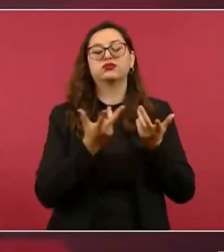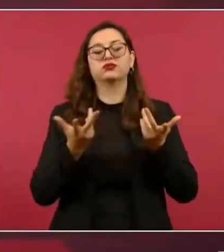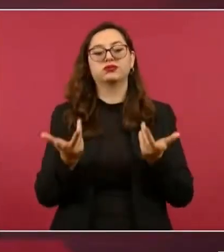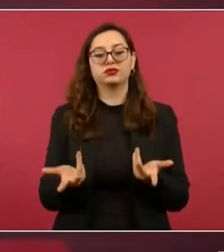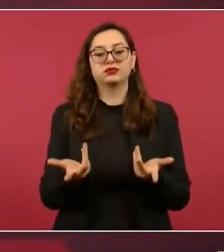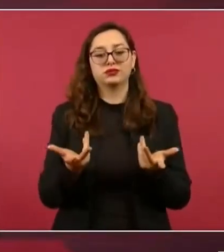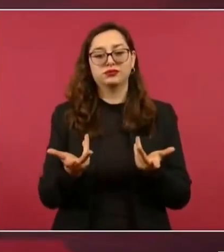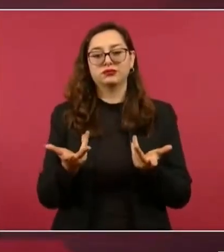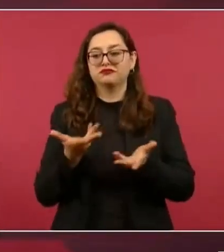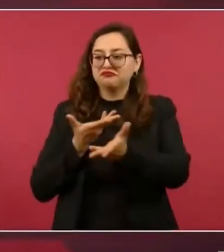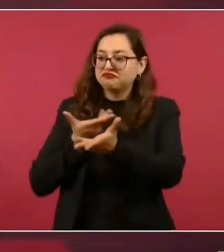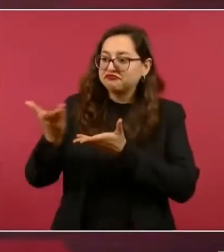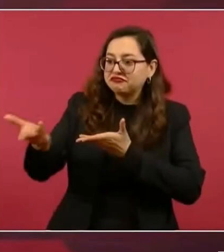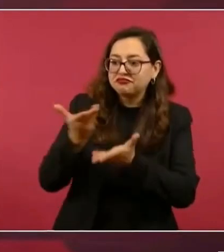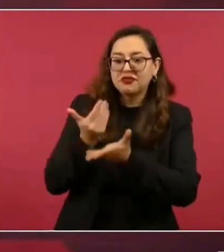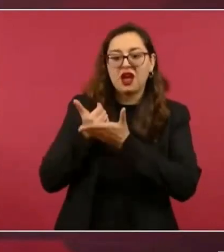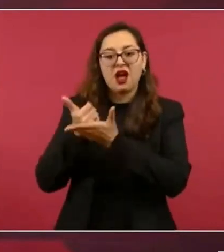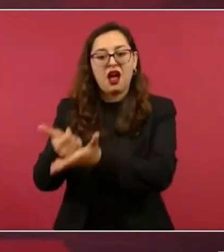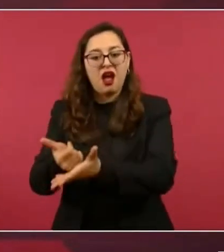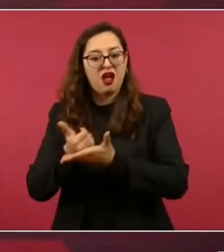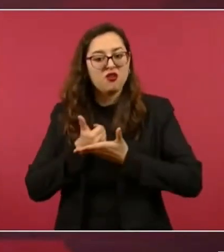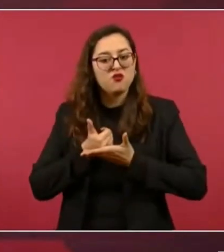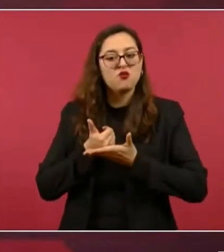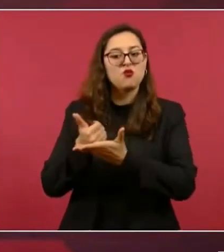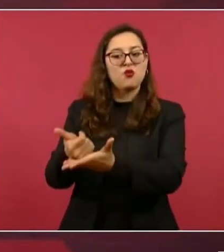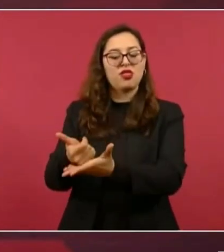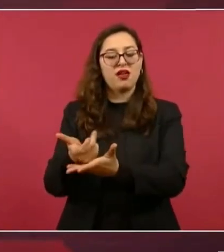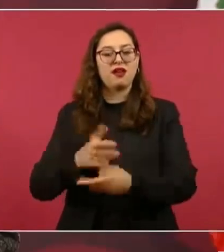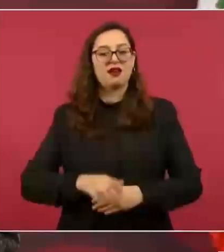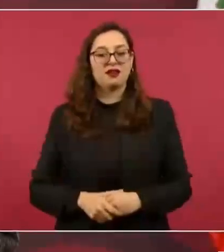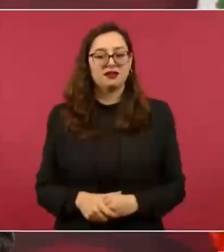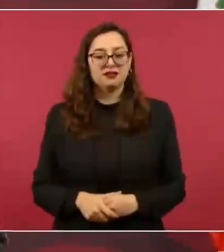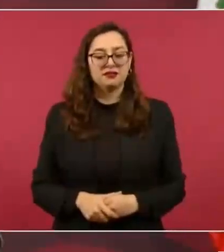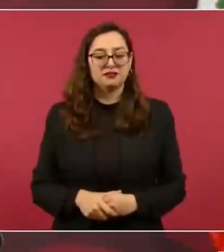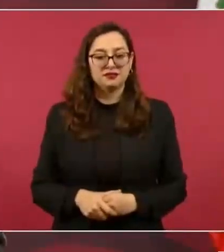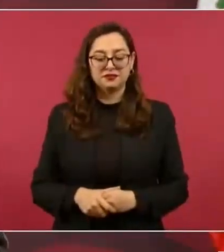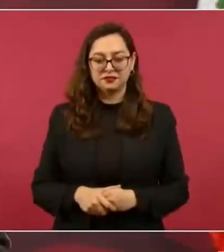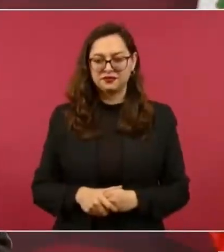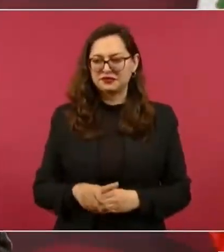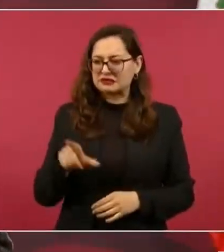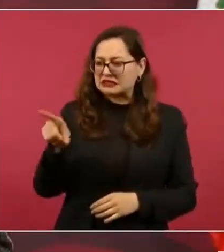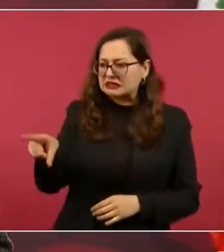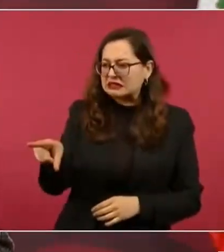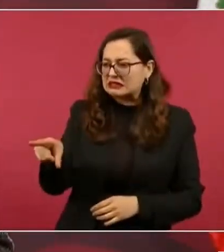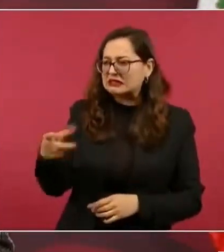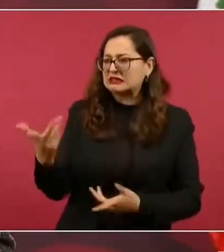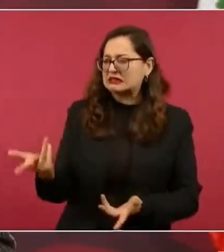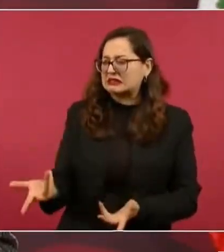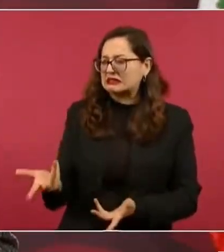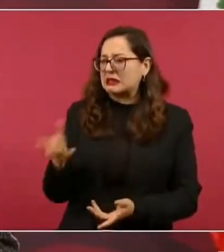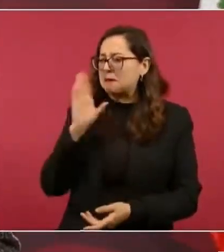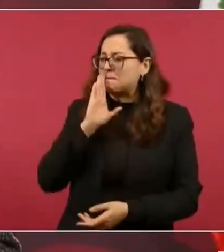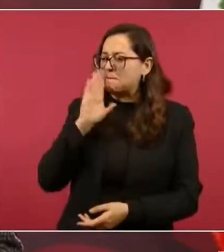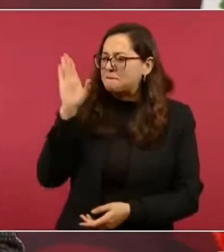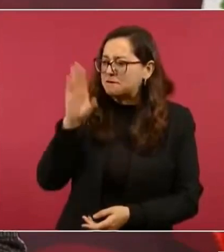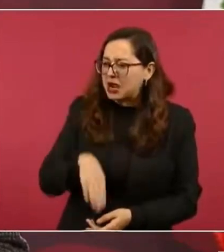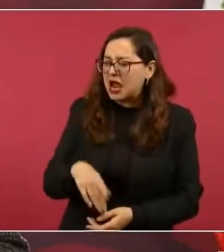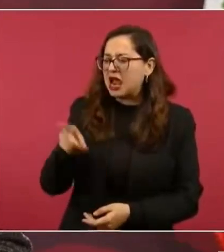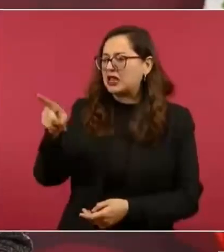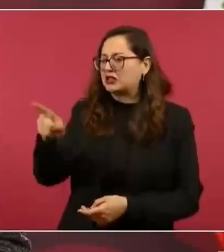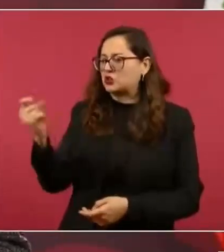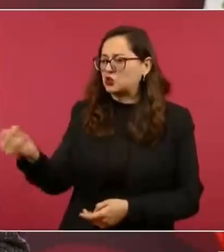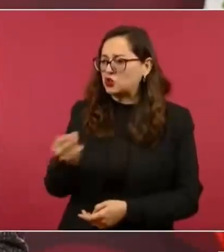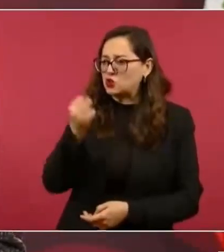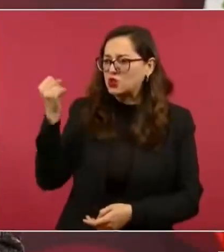la ayuda mutua, el que si le va mal a un miembro de la familia